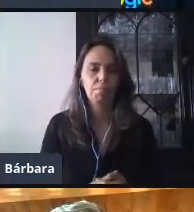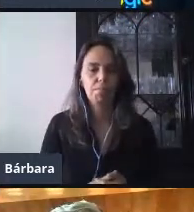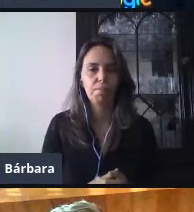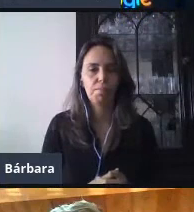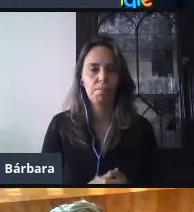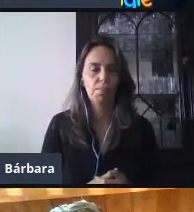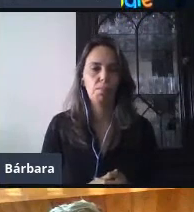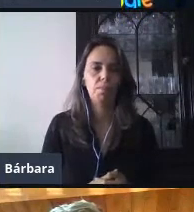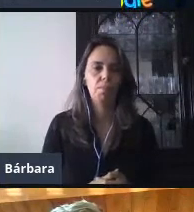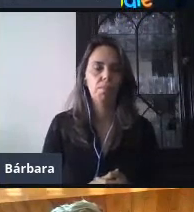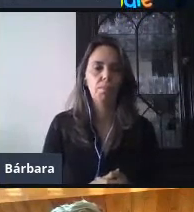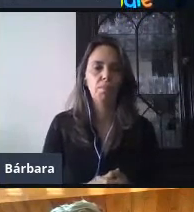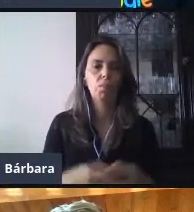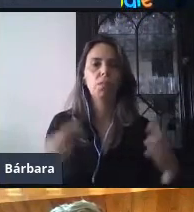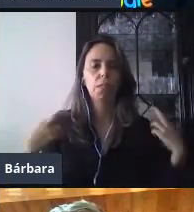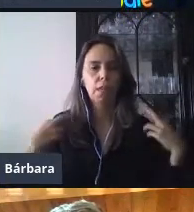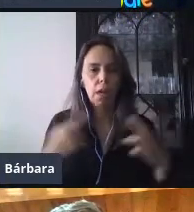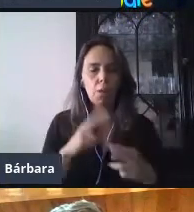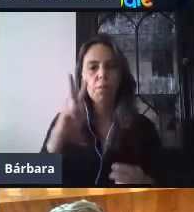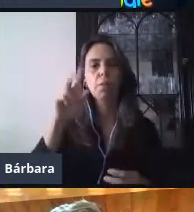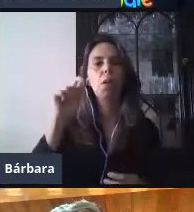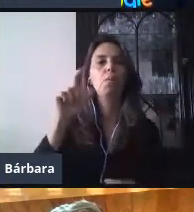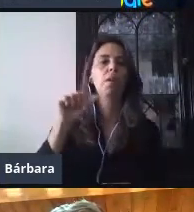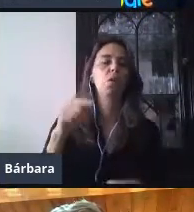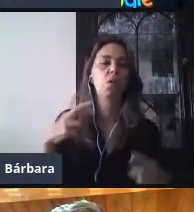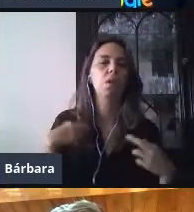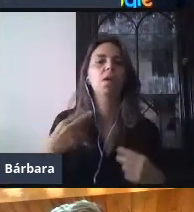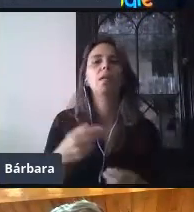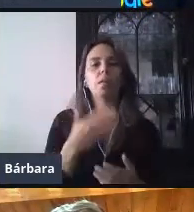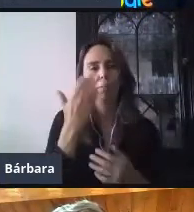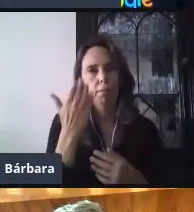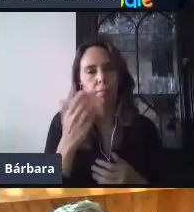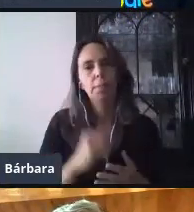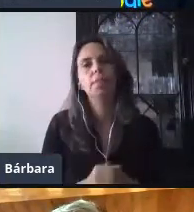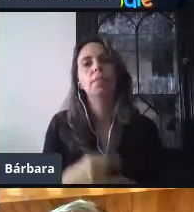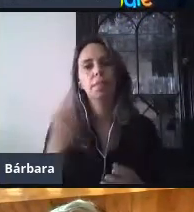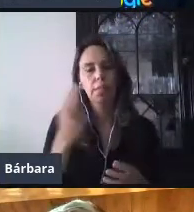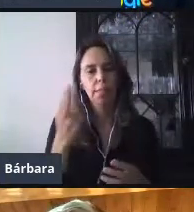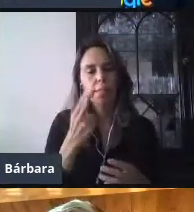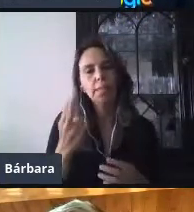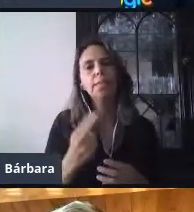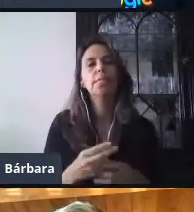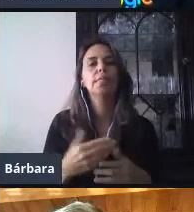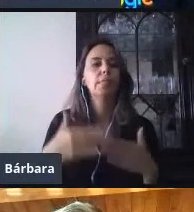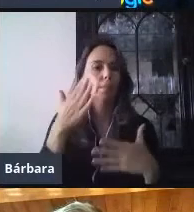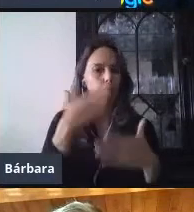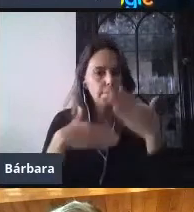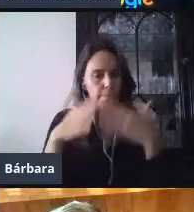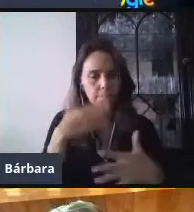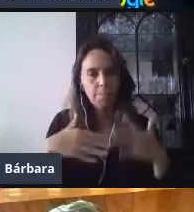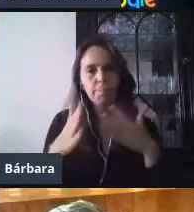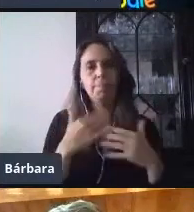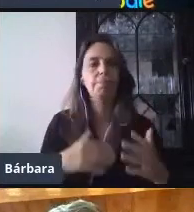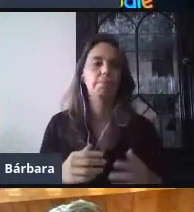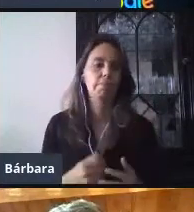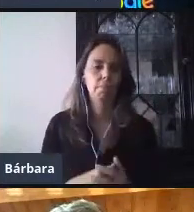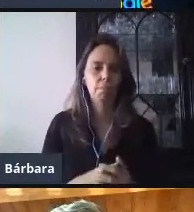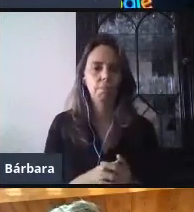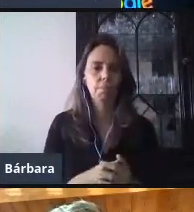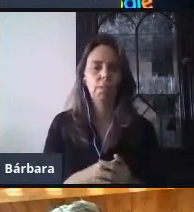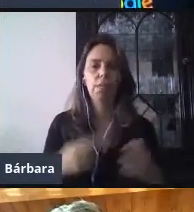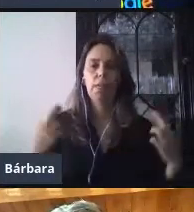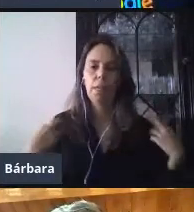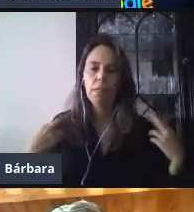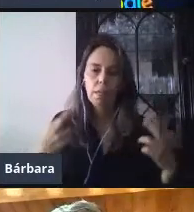La maestra Verónica nos lo había pedido. Hay muchos compañeros que habían estado comentando. También la maestra